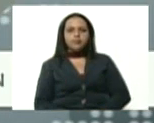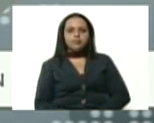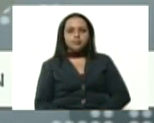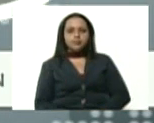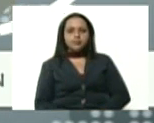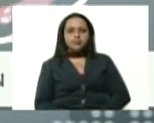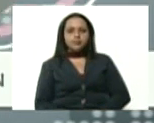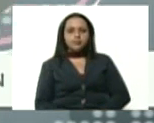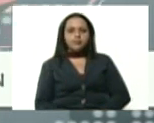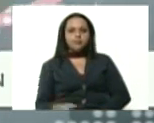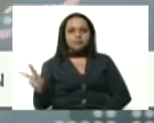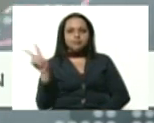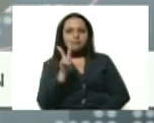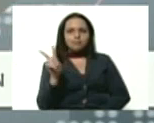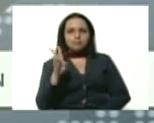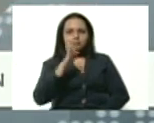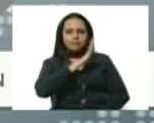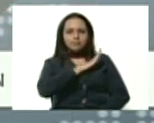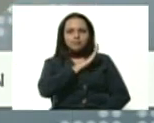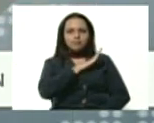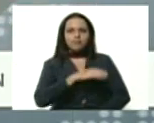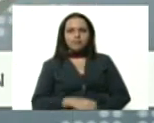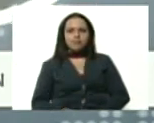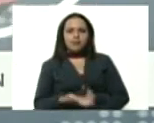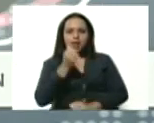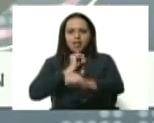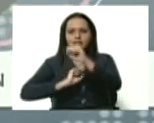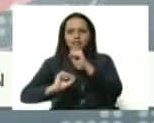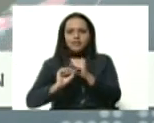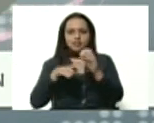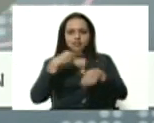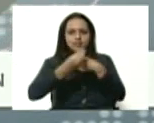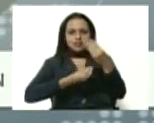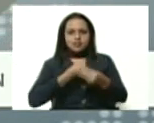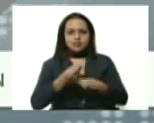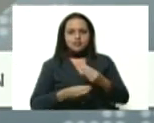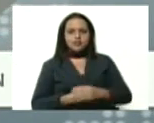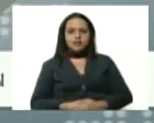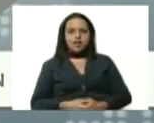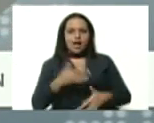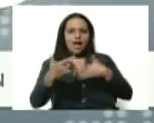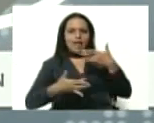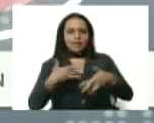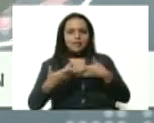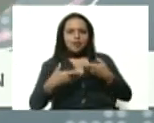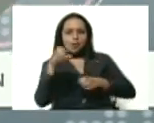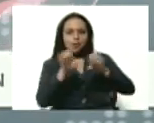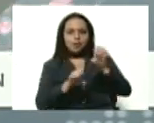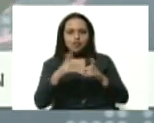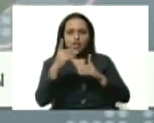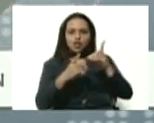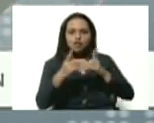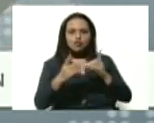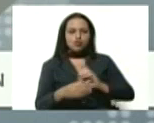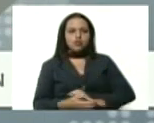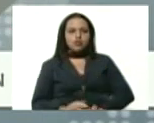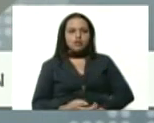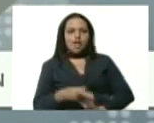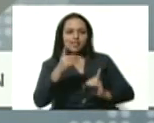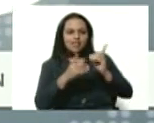Venezuela se encuentra a la vanguardia en la realización de pruebas diagnósticas y de diagnóstico